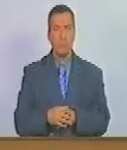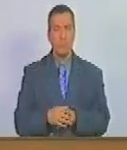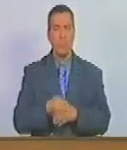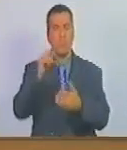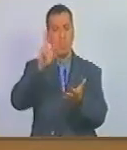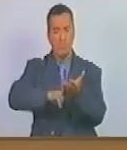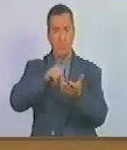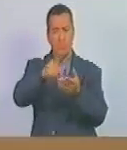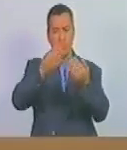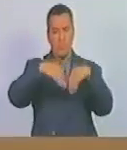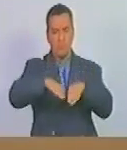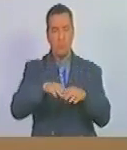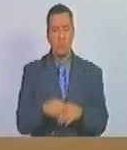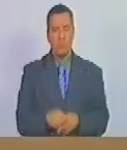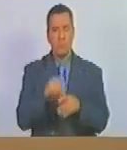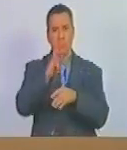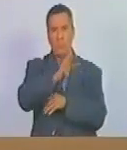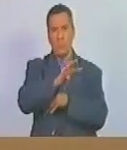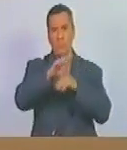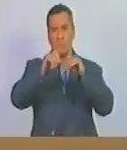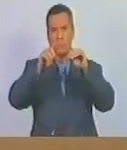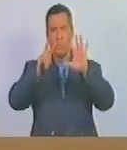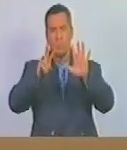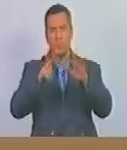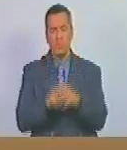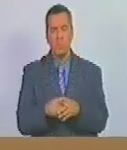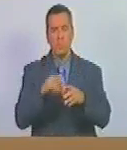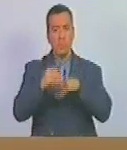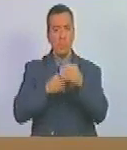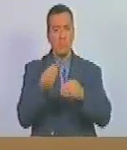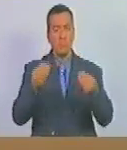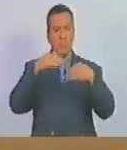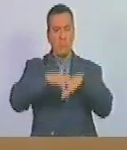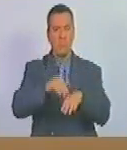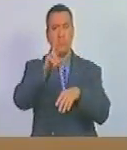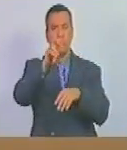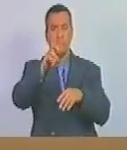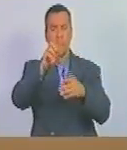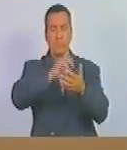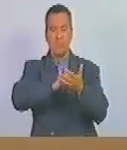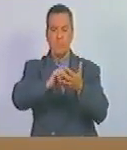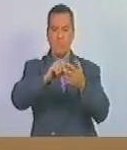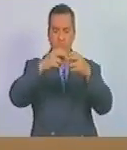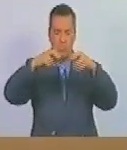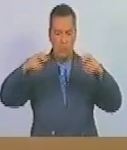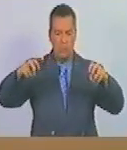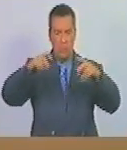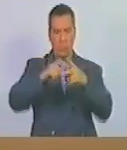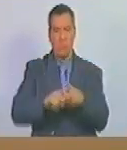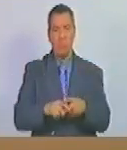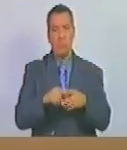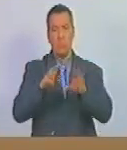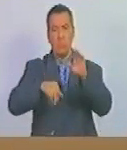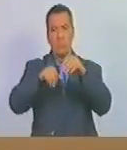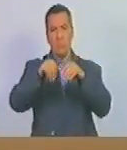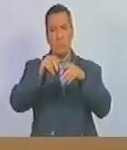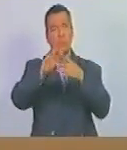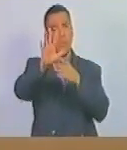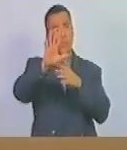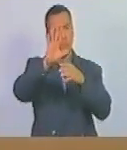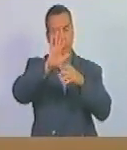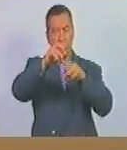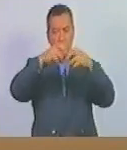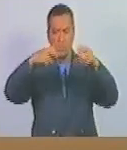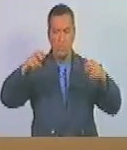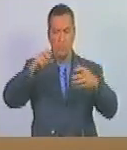aprobado siguiente cuadragésimo séptimo se propone incorporar un nuevo acápice denominado capítulo quinto el cual queda